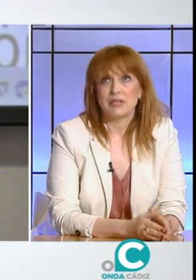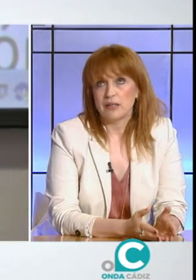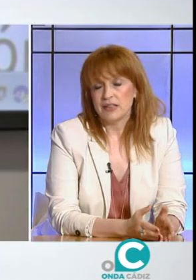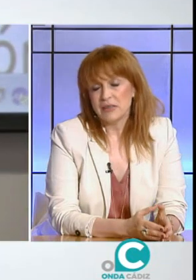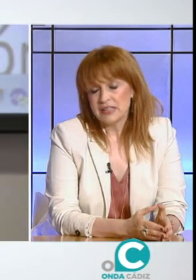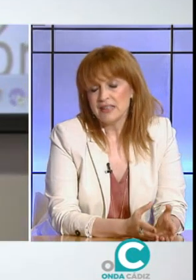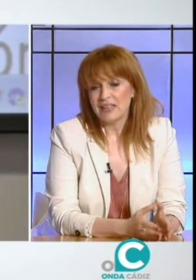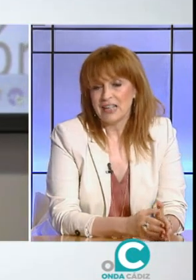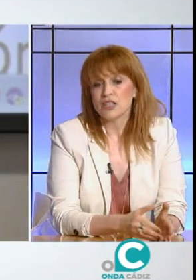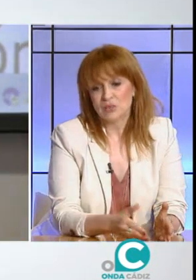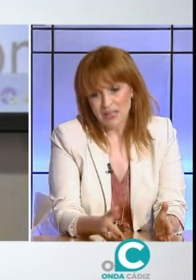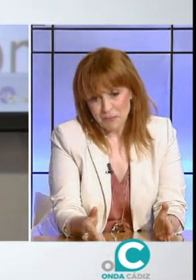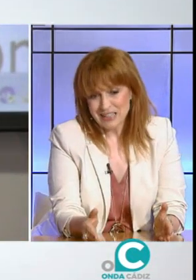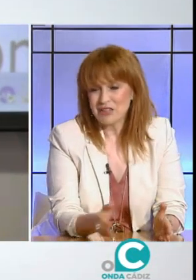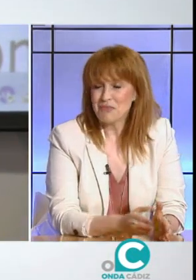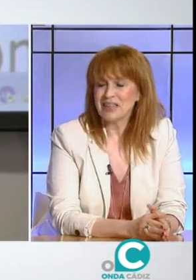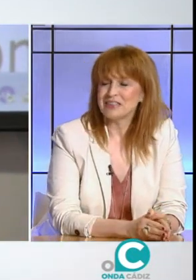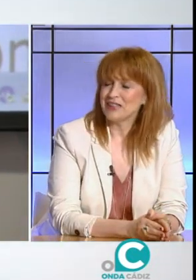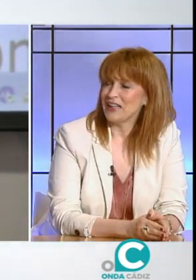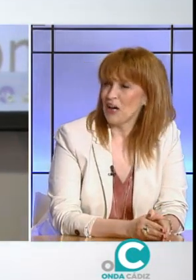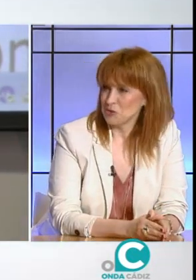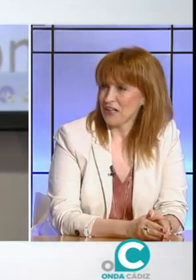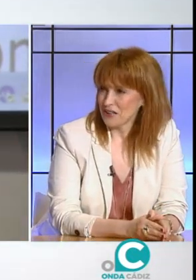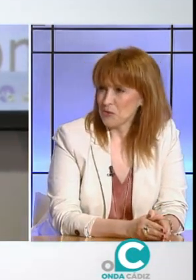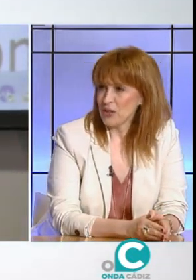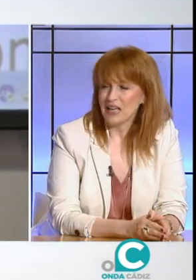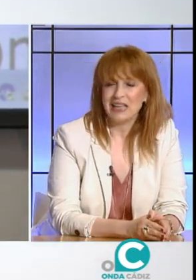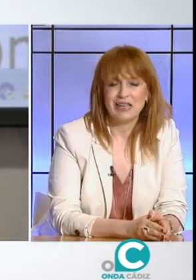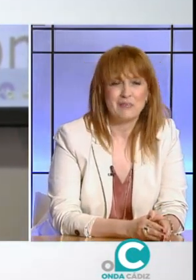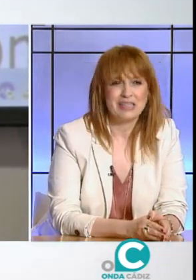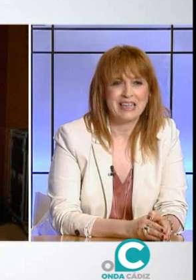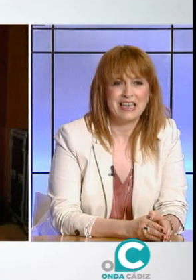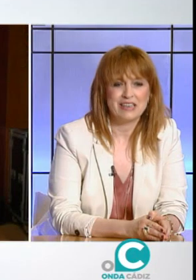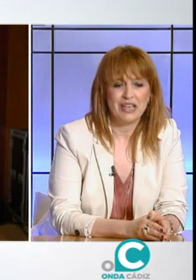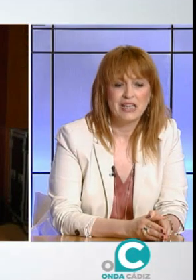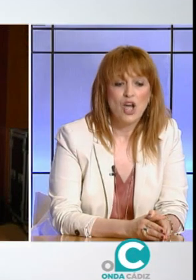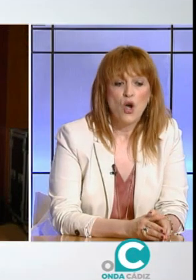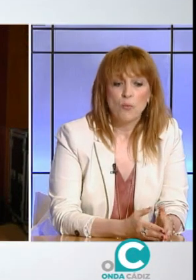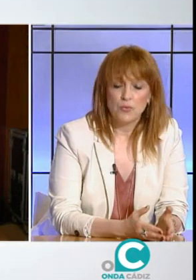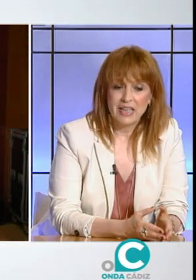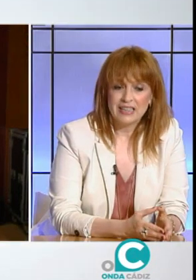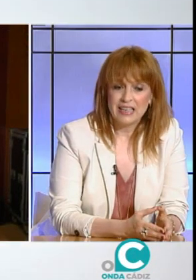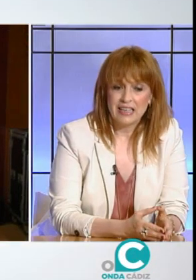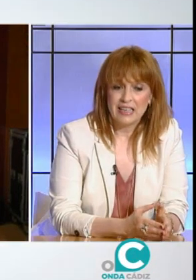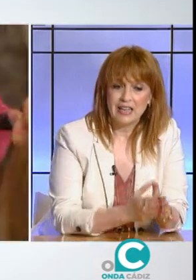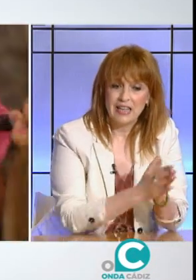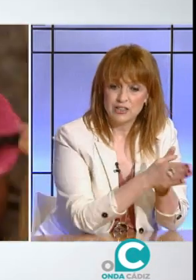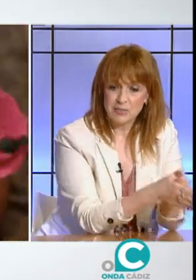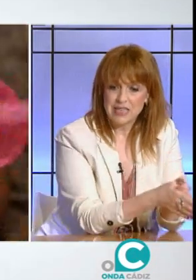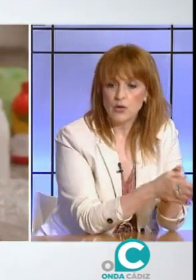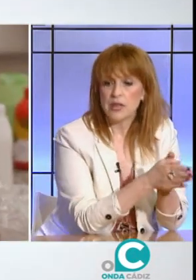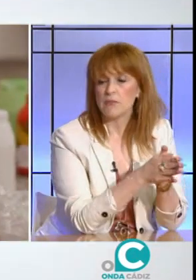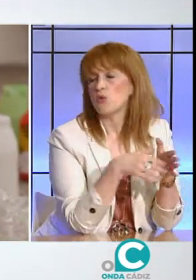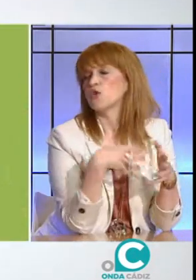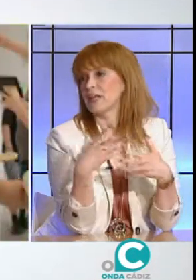que, sorprendentemente, es la segunda campaña también de la Junta de Andalucía en materia LGTBI. Pues bien, el